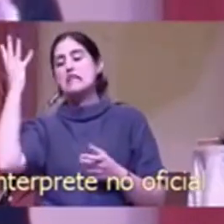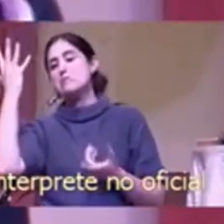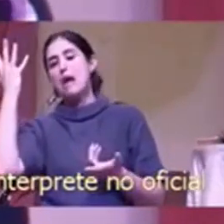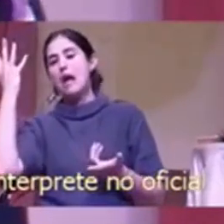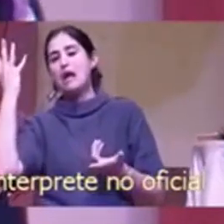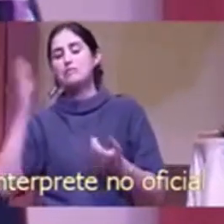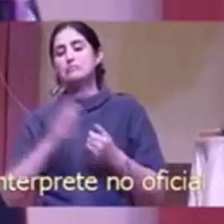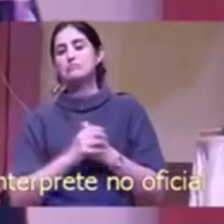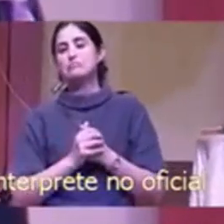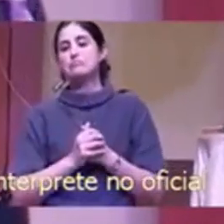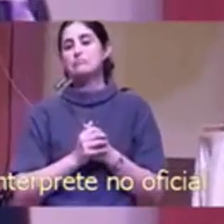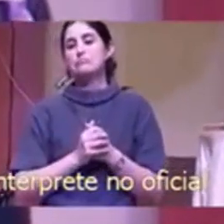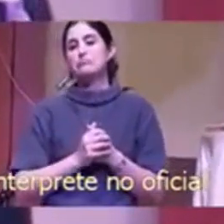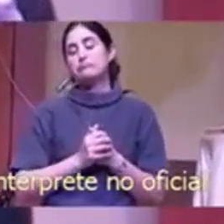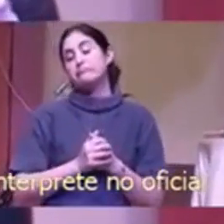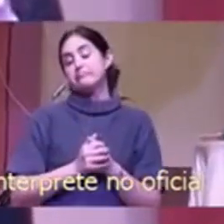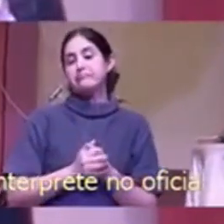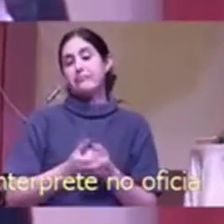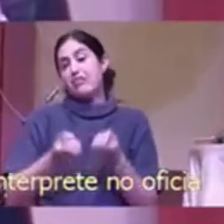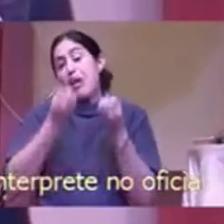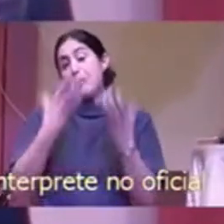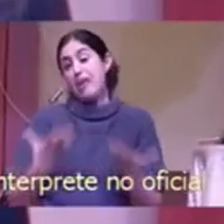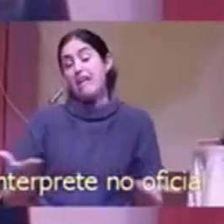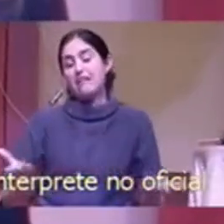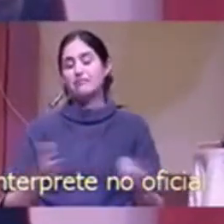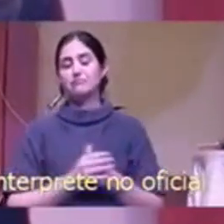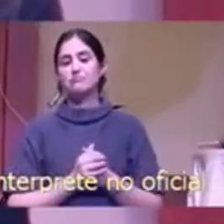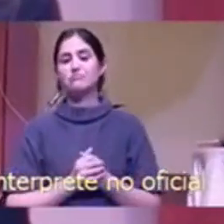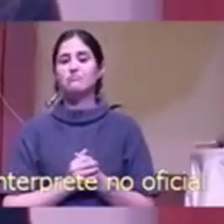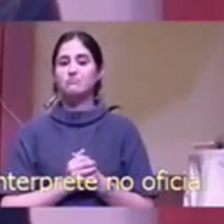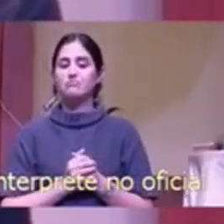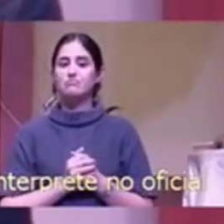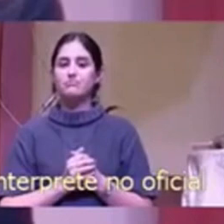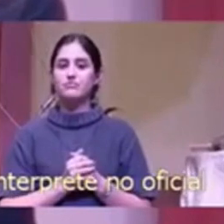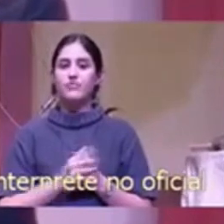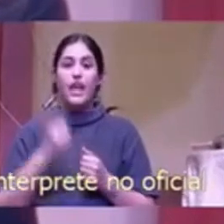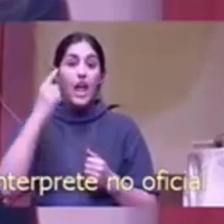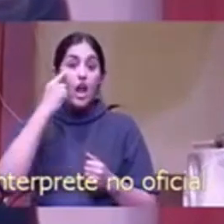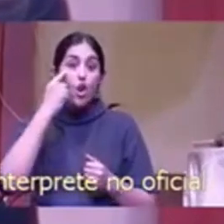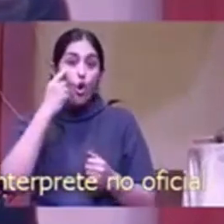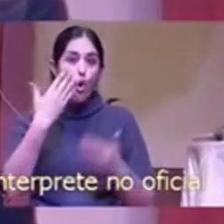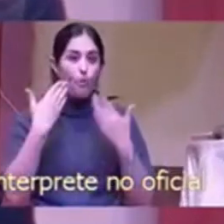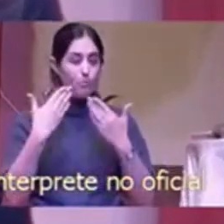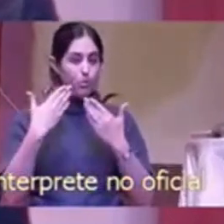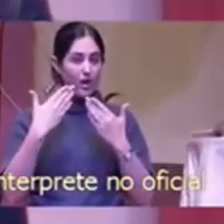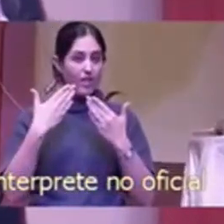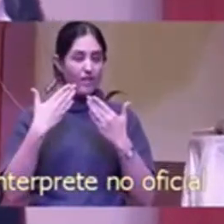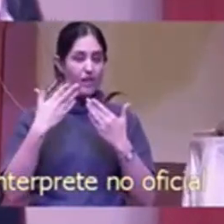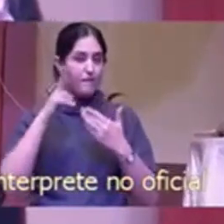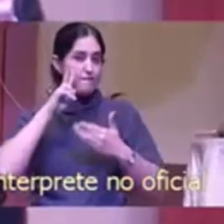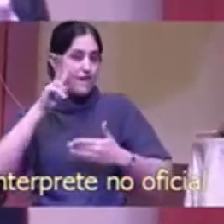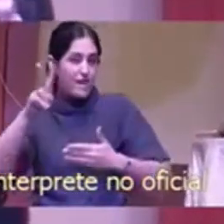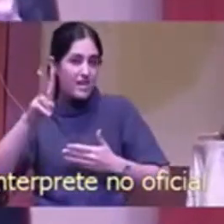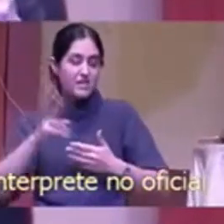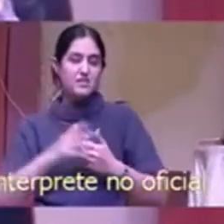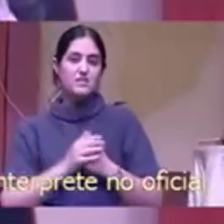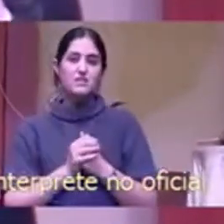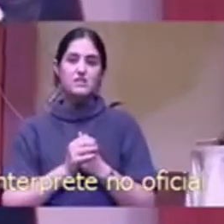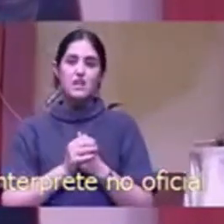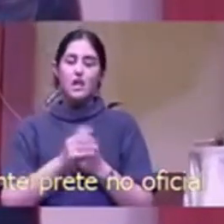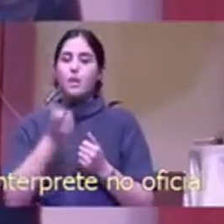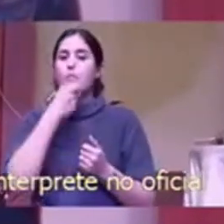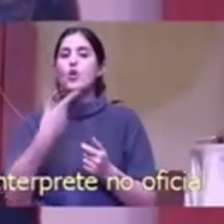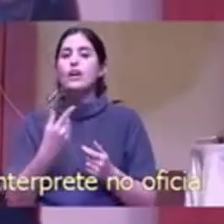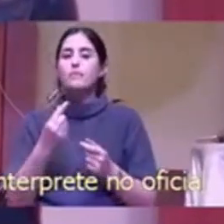cuando todo el clima está perfecto puede detectar un